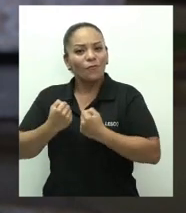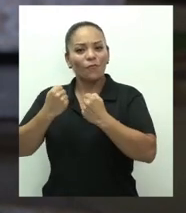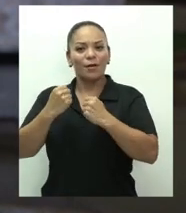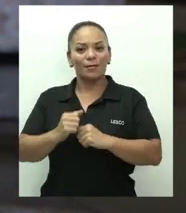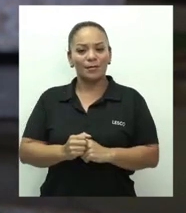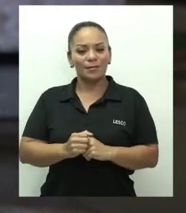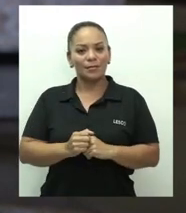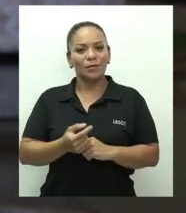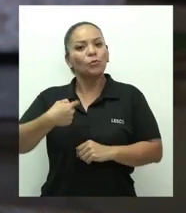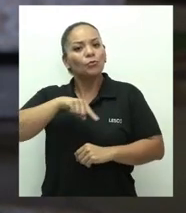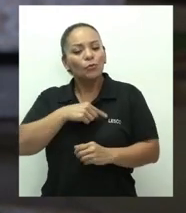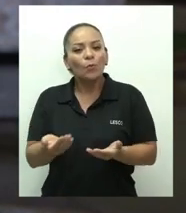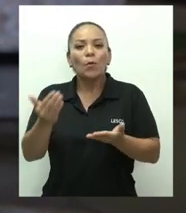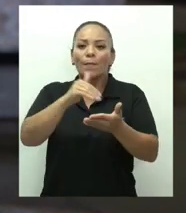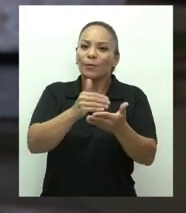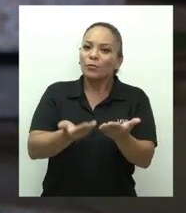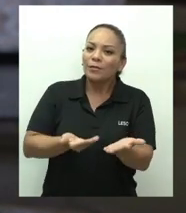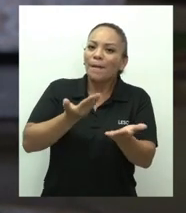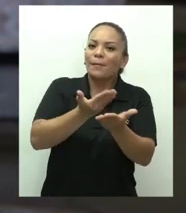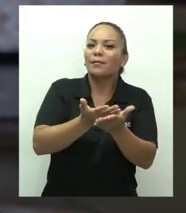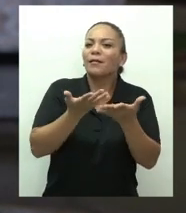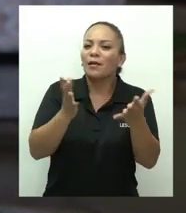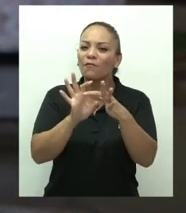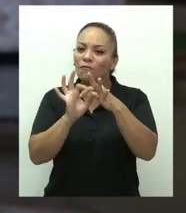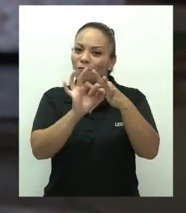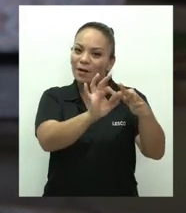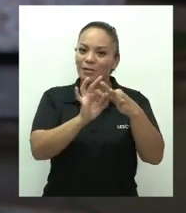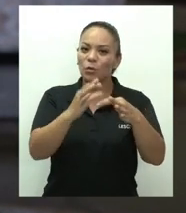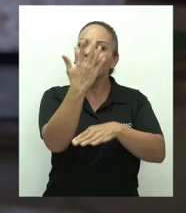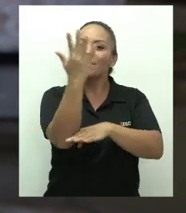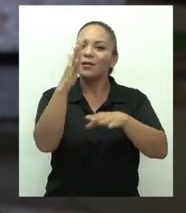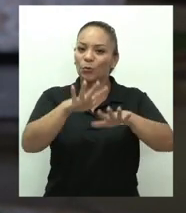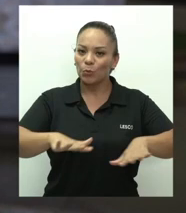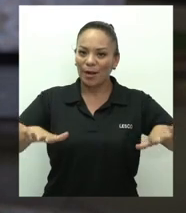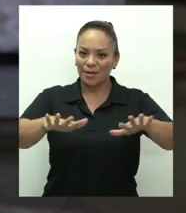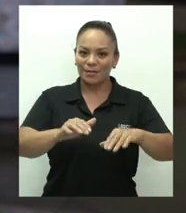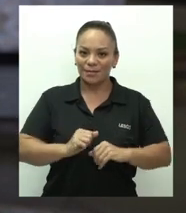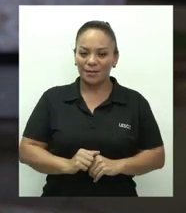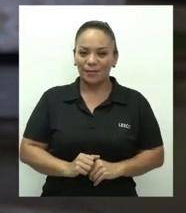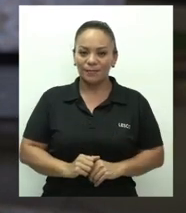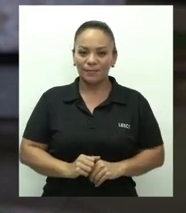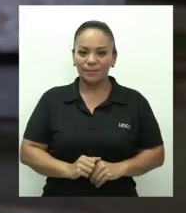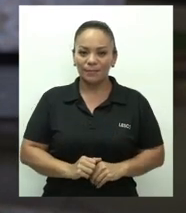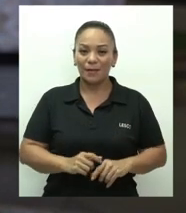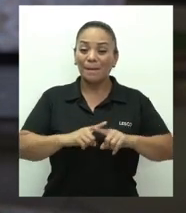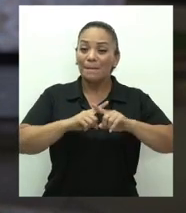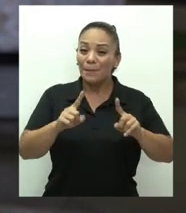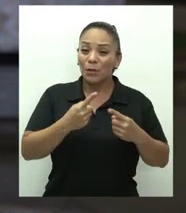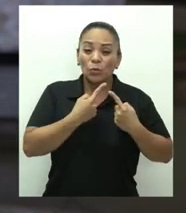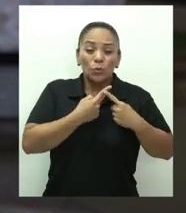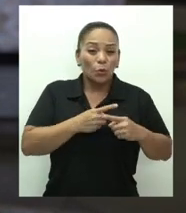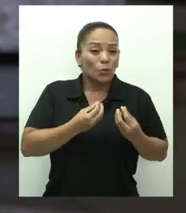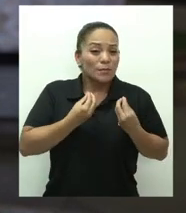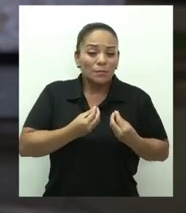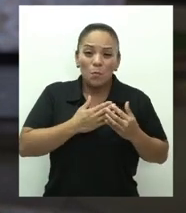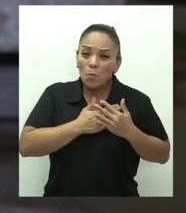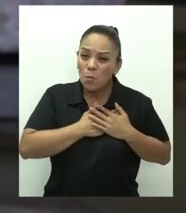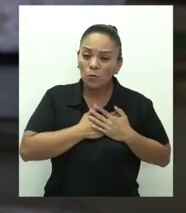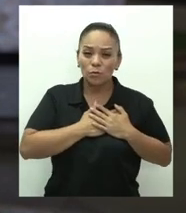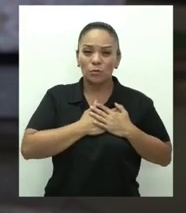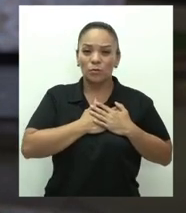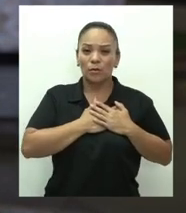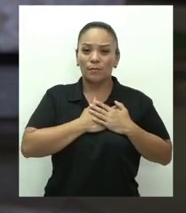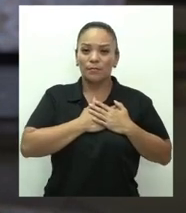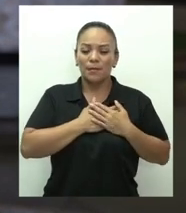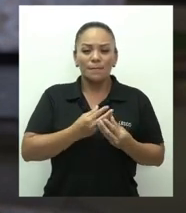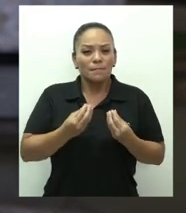y nos obligan a replantear nuestra relación con la naturaleza. Pero es tanto el dolor,